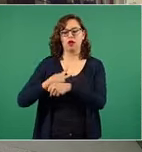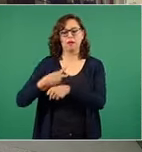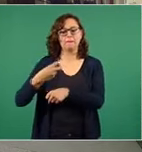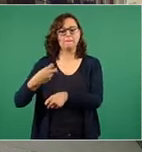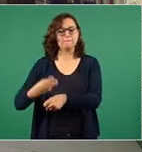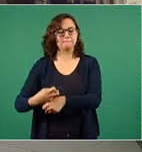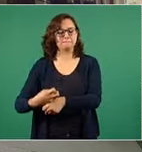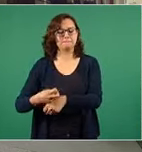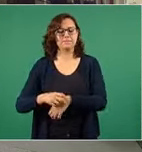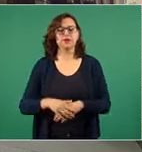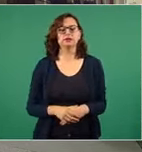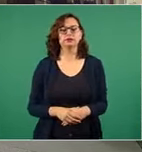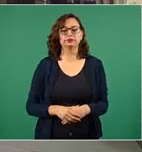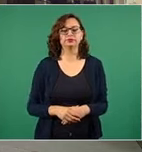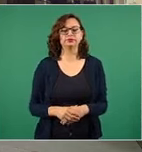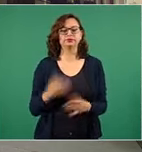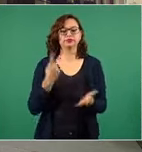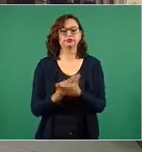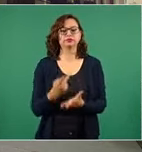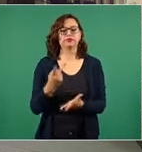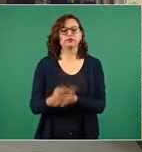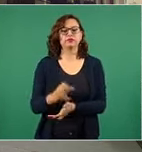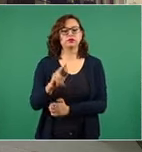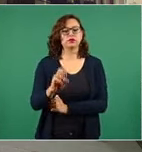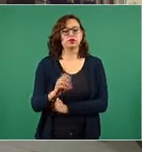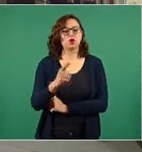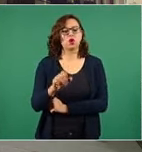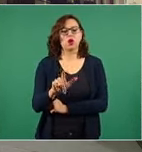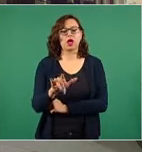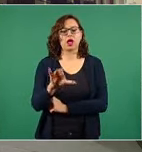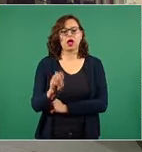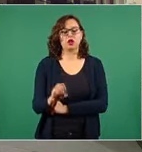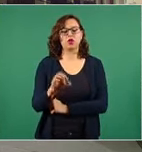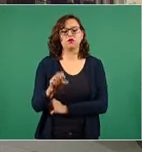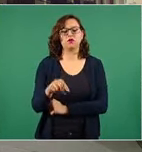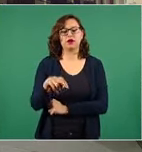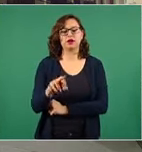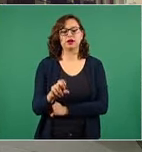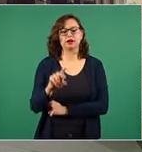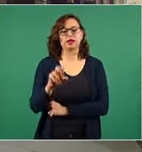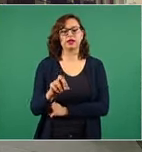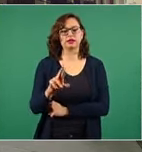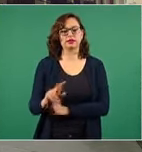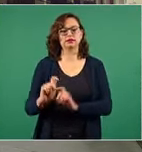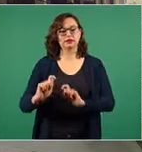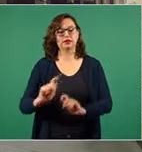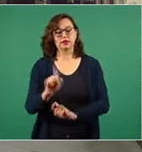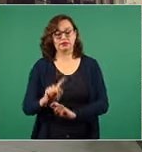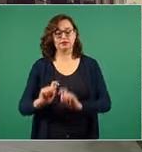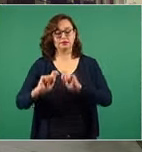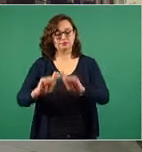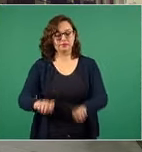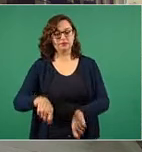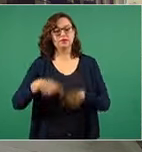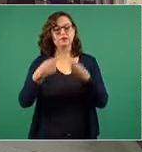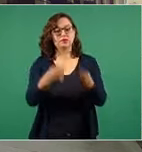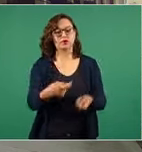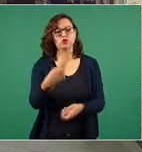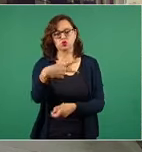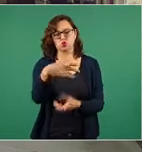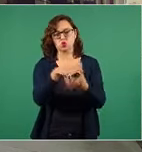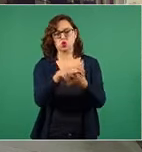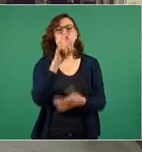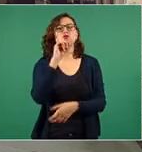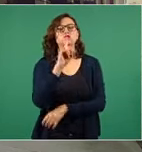la presea Rogelio Fernández Güell a la doctora Beatriz Gutiérrez Müller por su investigación sobre